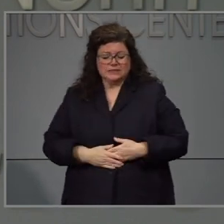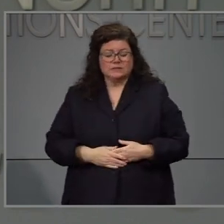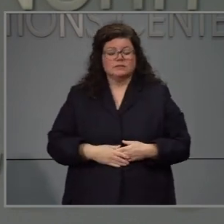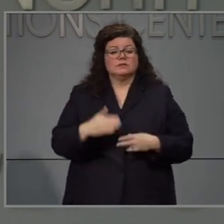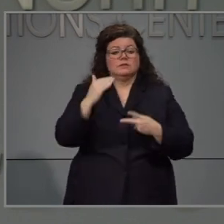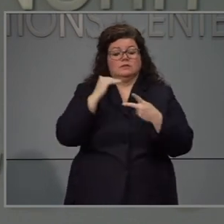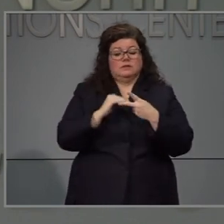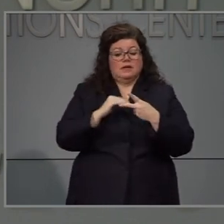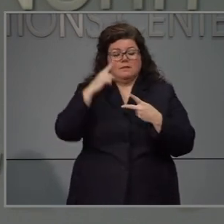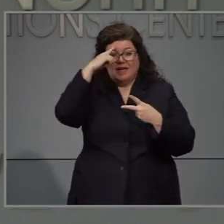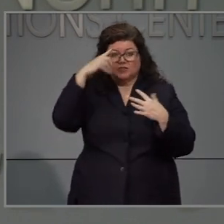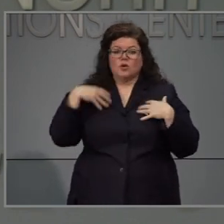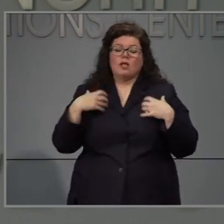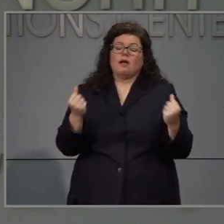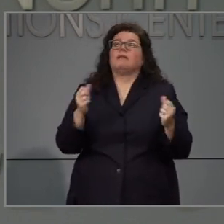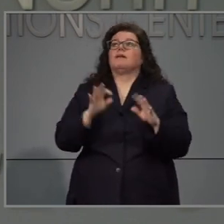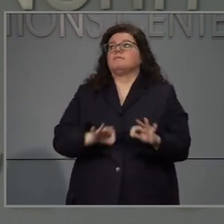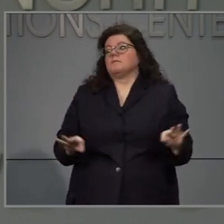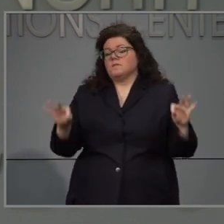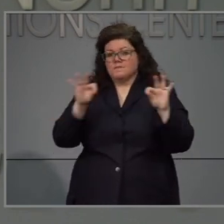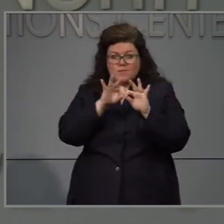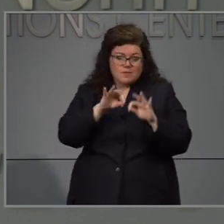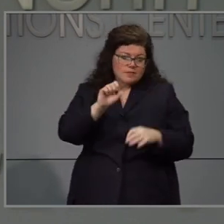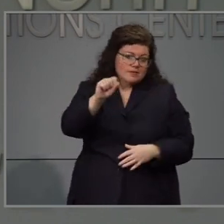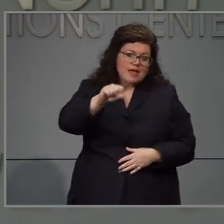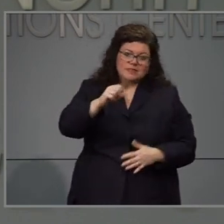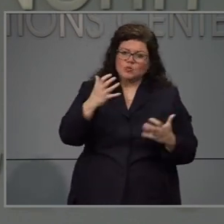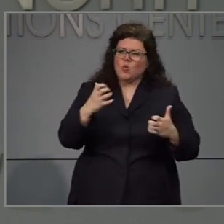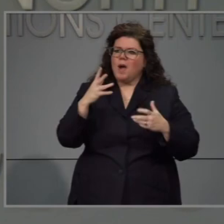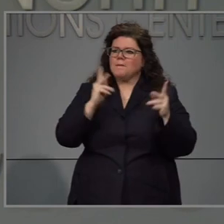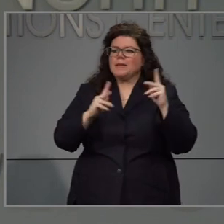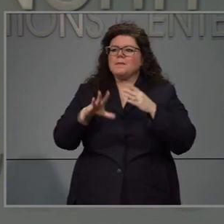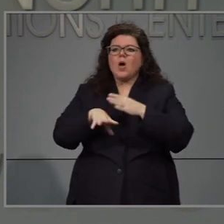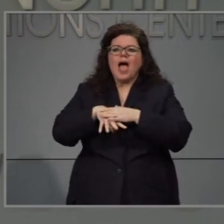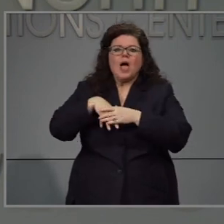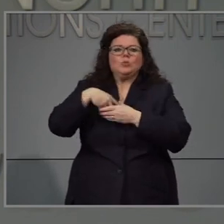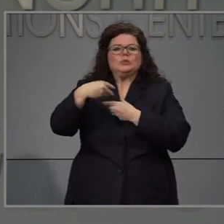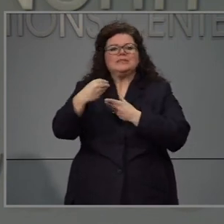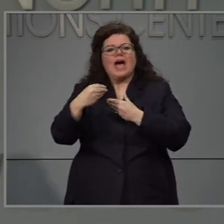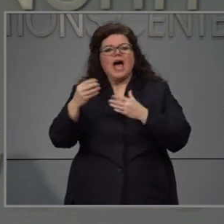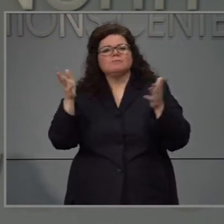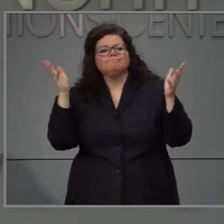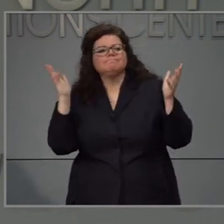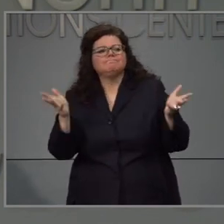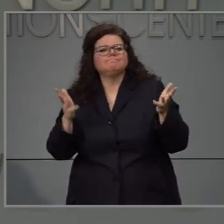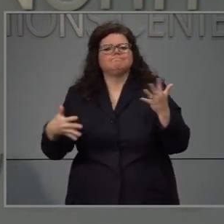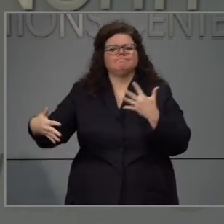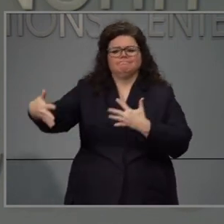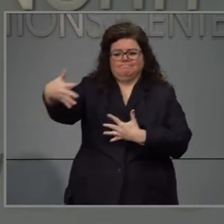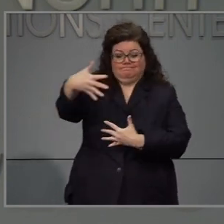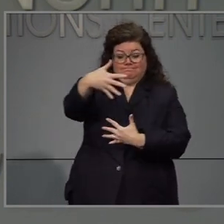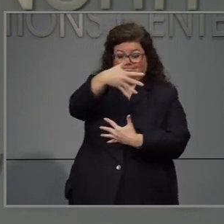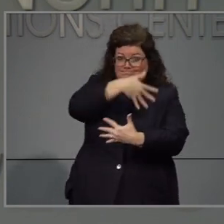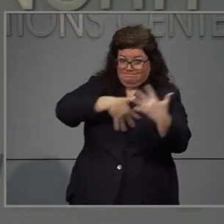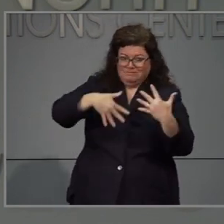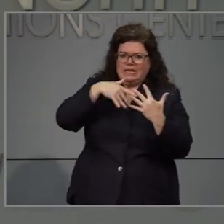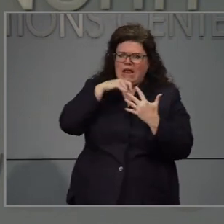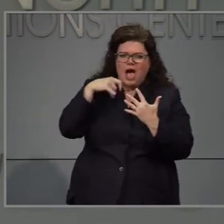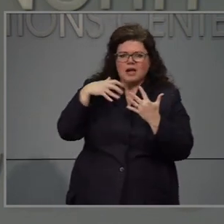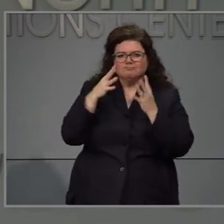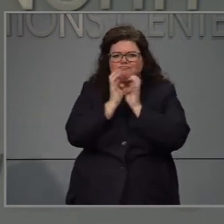segundo lugar, la salud mental es es un problema. Sabemos que es importante que la gente salga y converse.